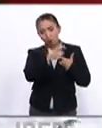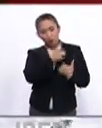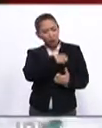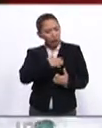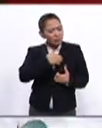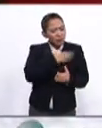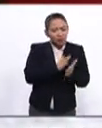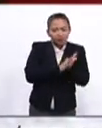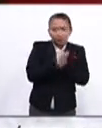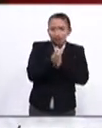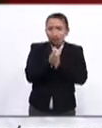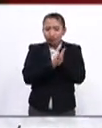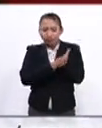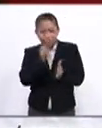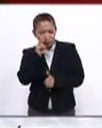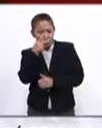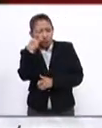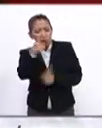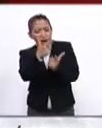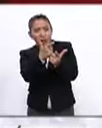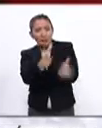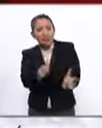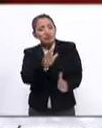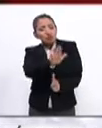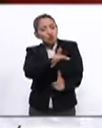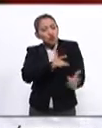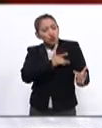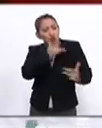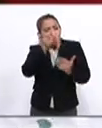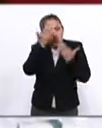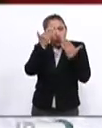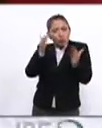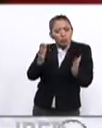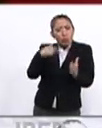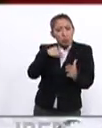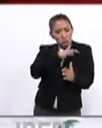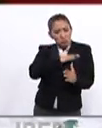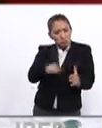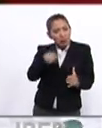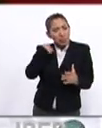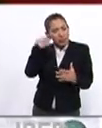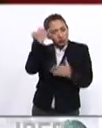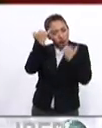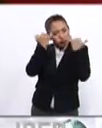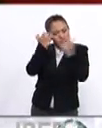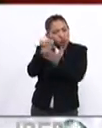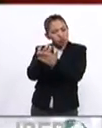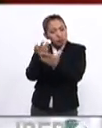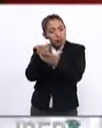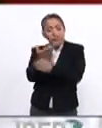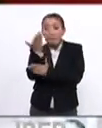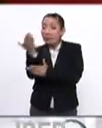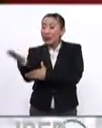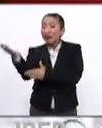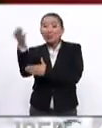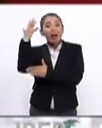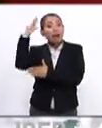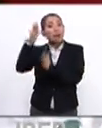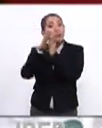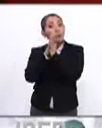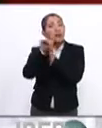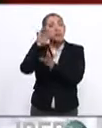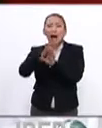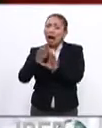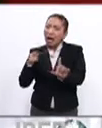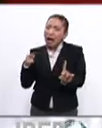alegría y entusiasmo desde su libertad sensibilidad y capacidad crítica reclaman de los adultos